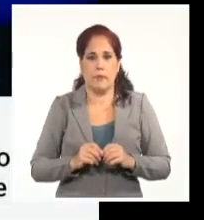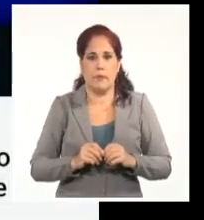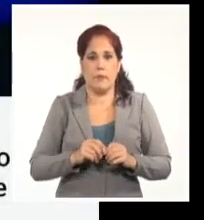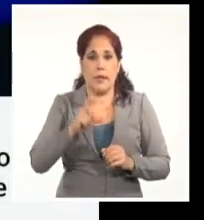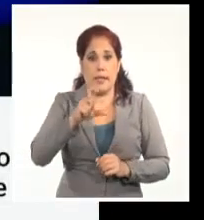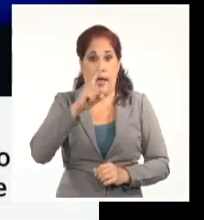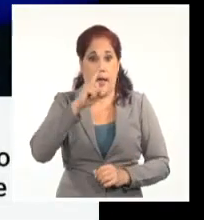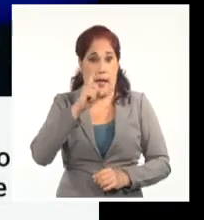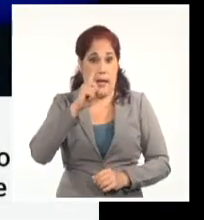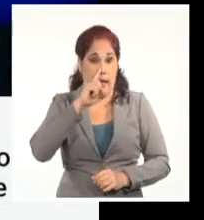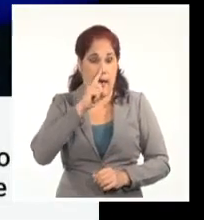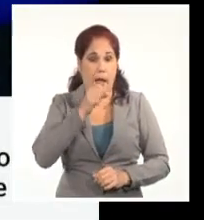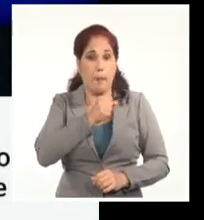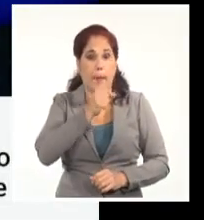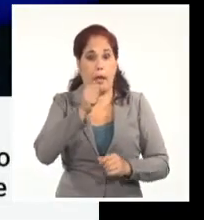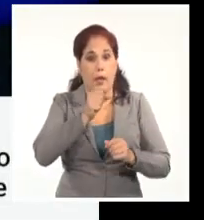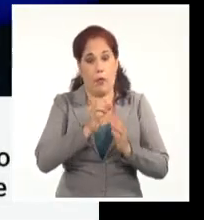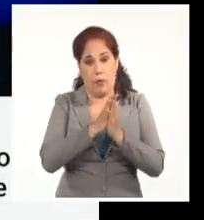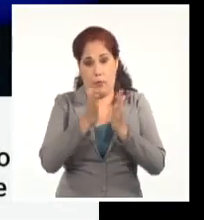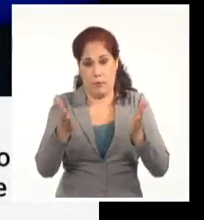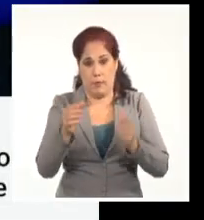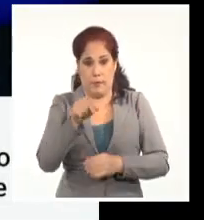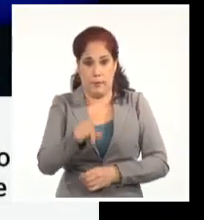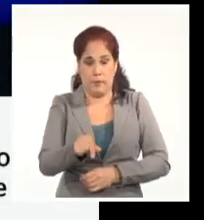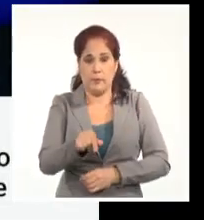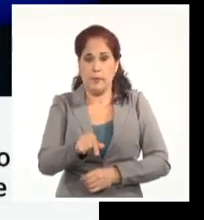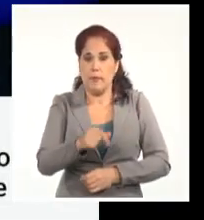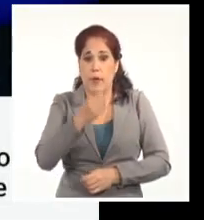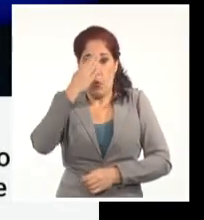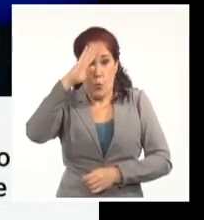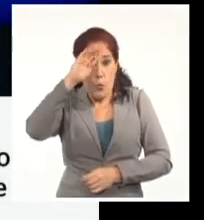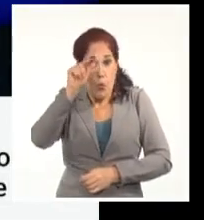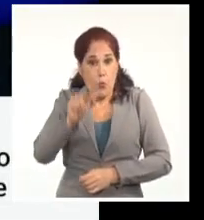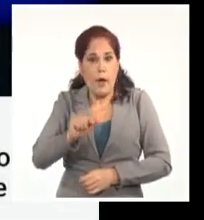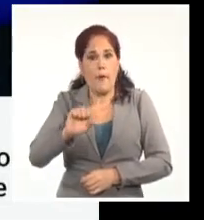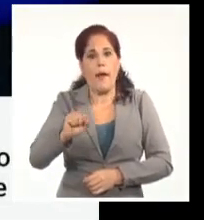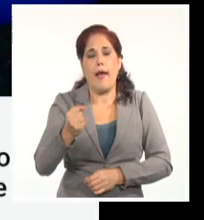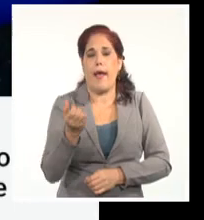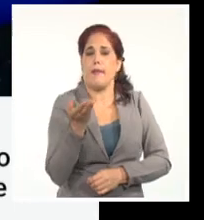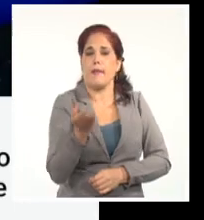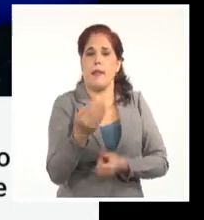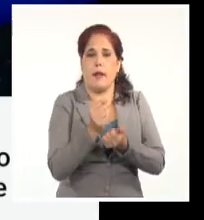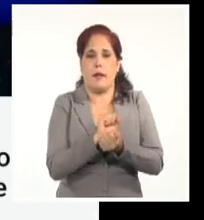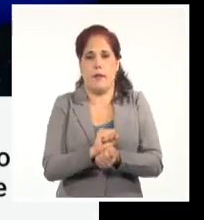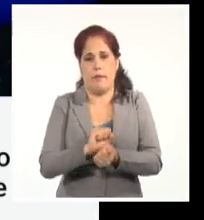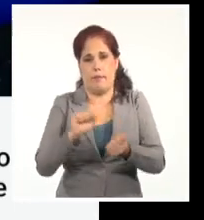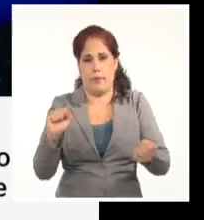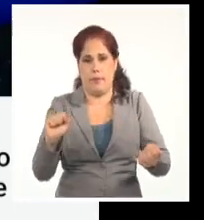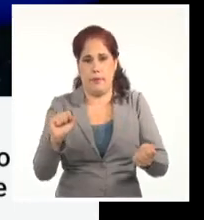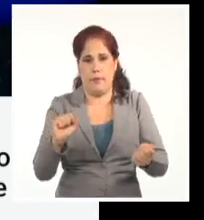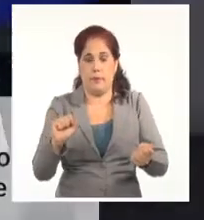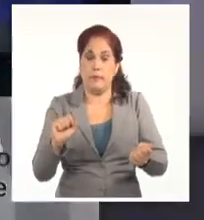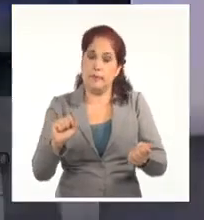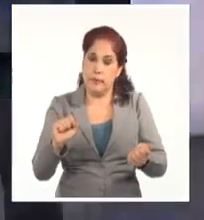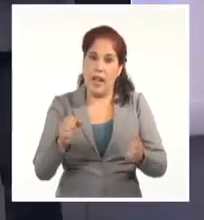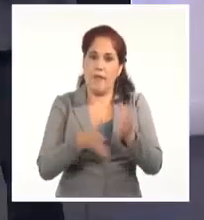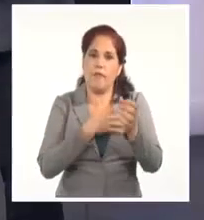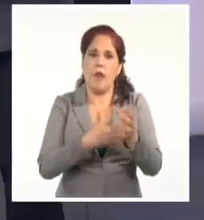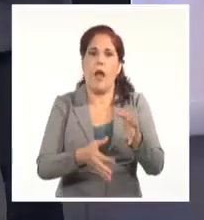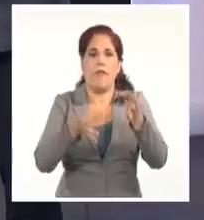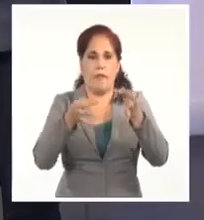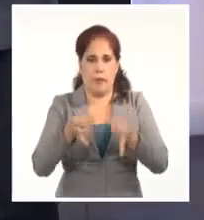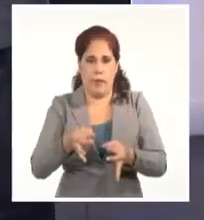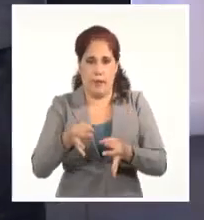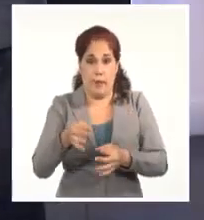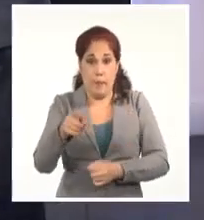en español. Supuestamente se trata de cubanos que exigen libertad. Bueno, la realidad es que